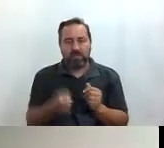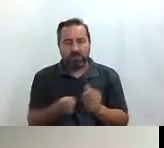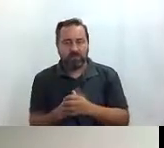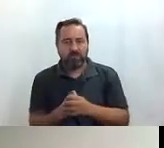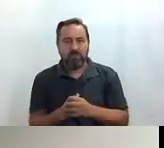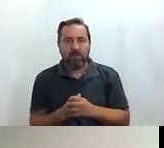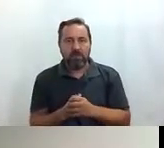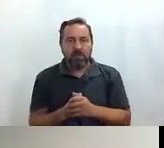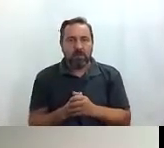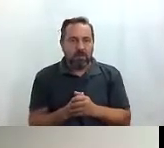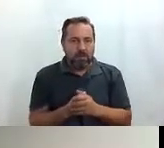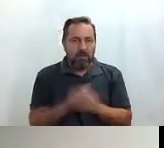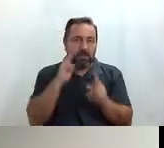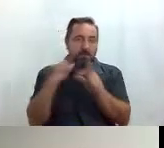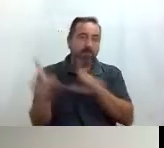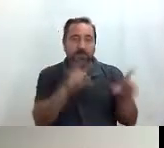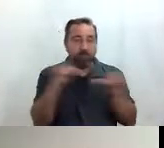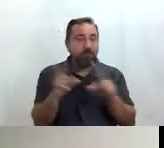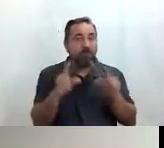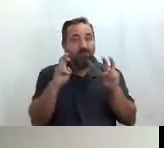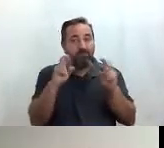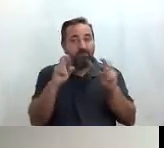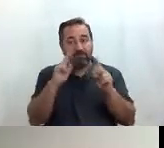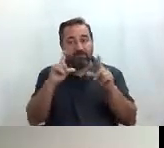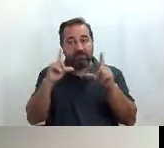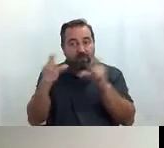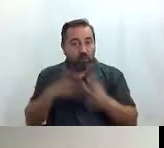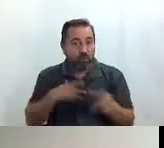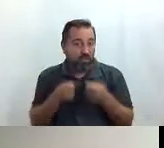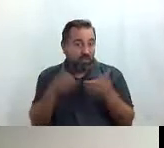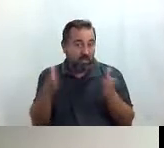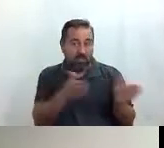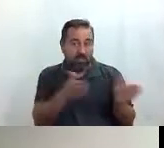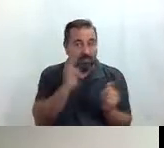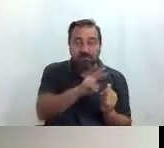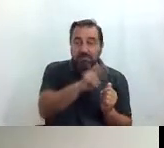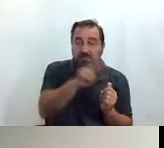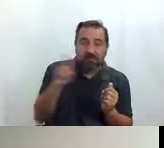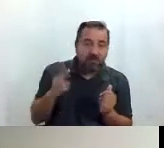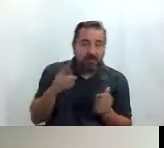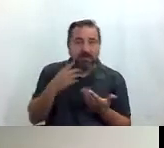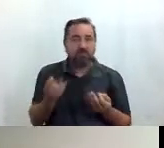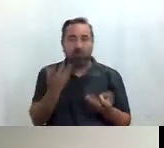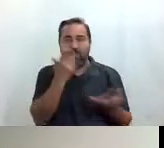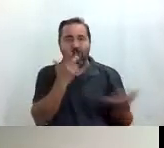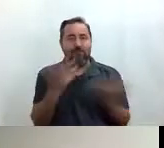aquí os enseño algunas fotos de la tienda como podéis ver es muy colorida